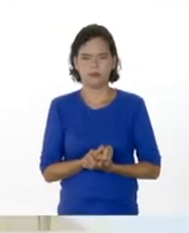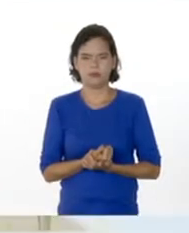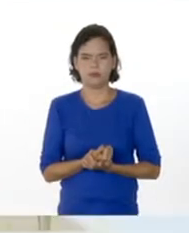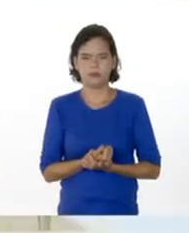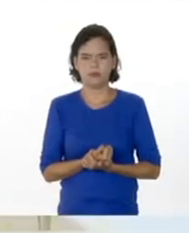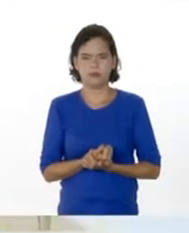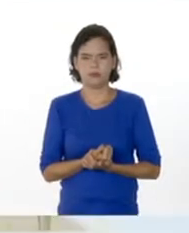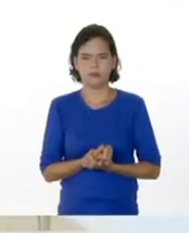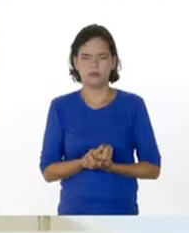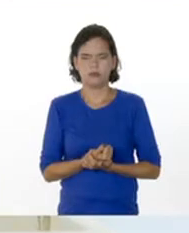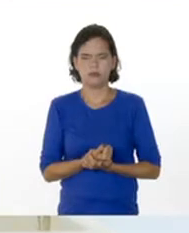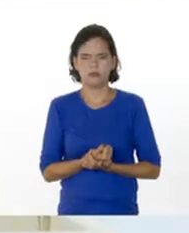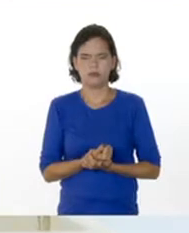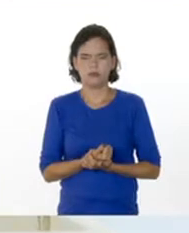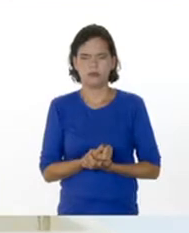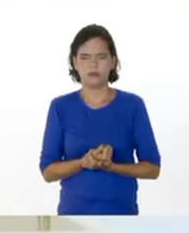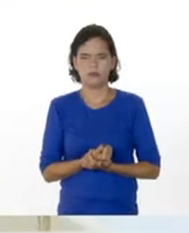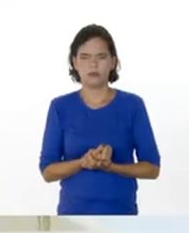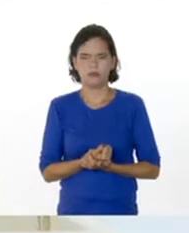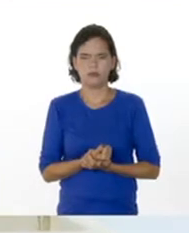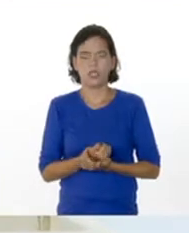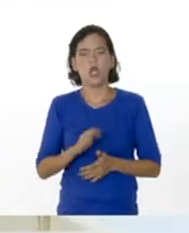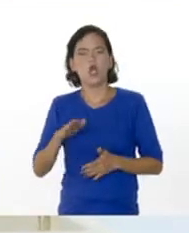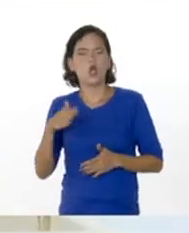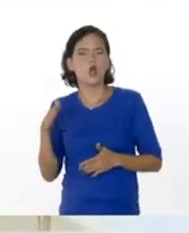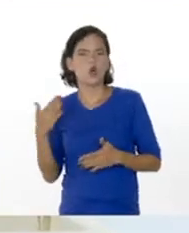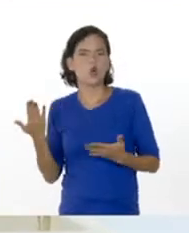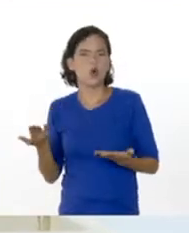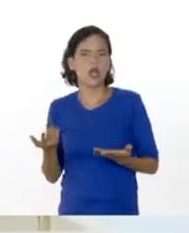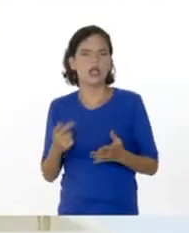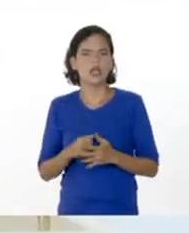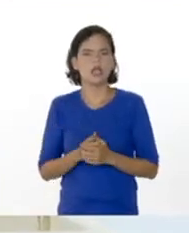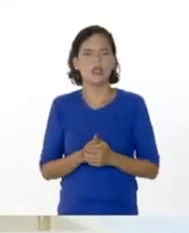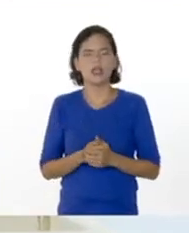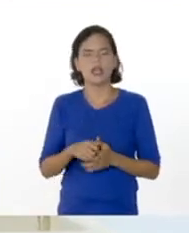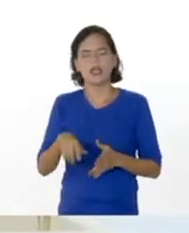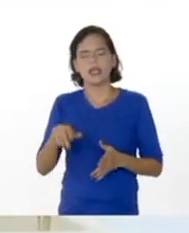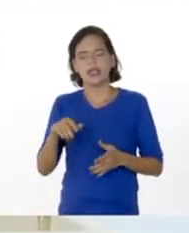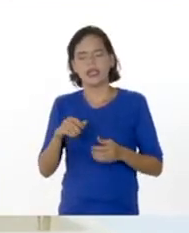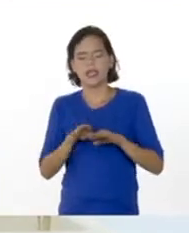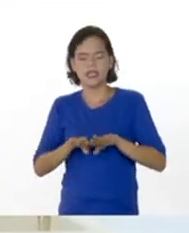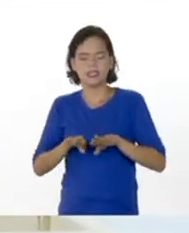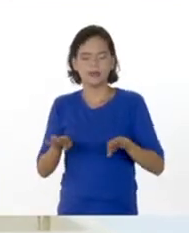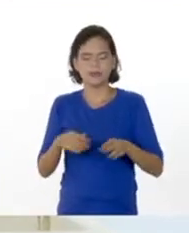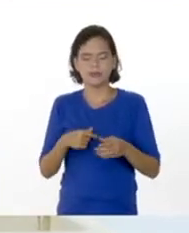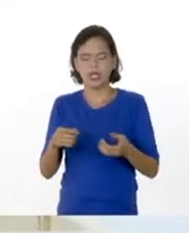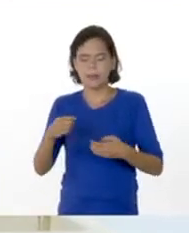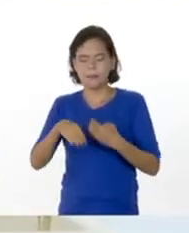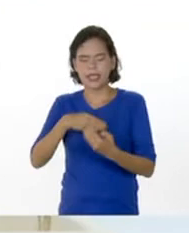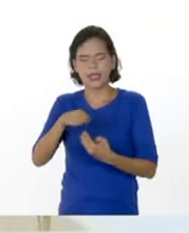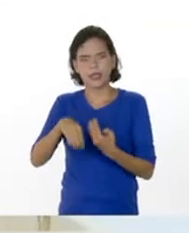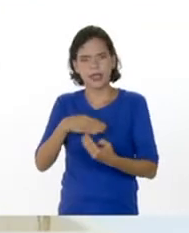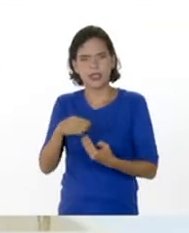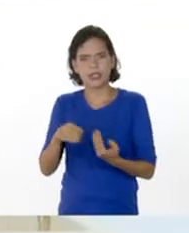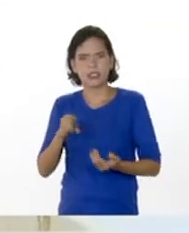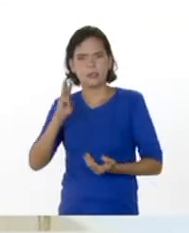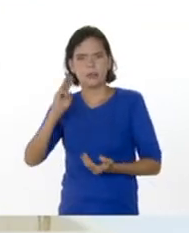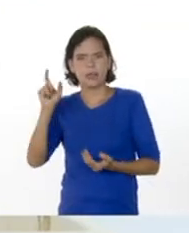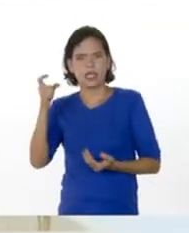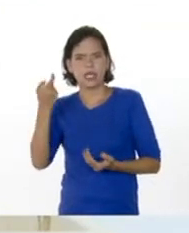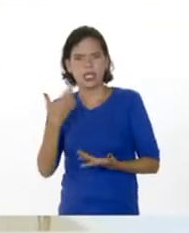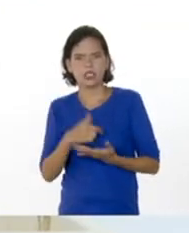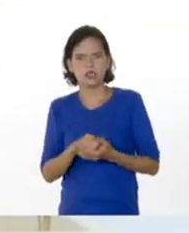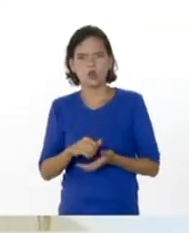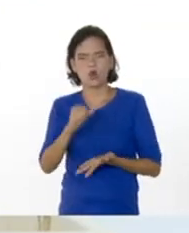de hidrógeno. Lo cual es exactamente igual al agua oxigenada. Observemos que